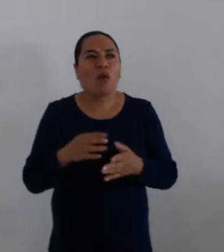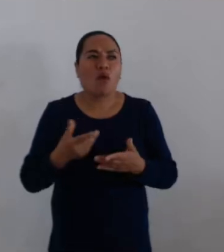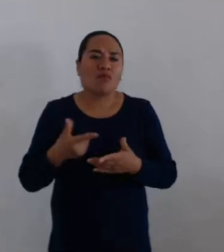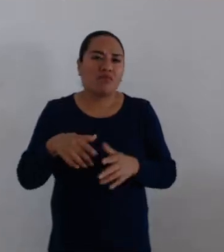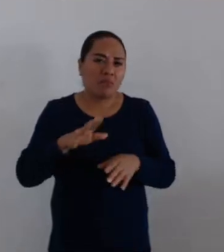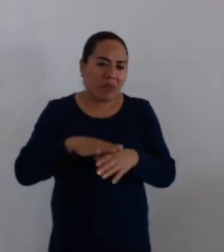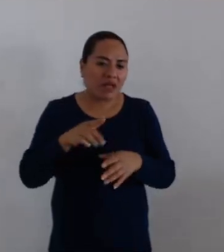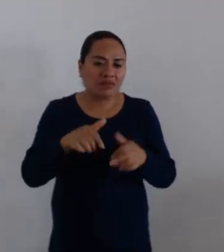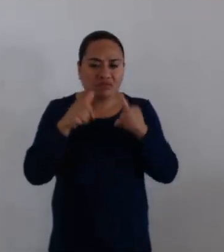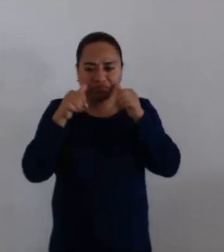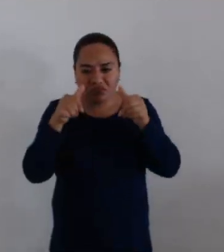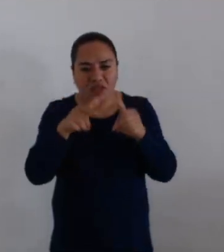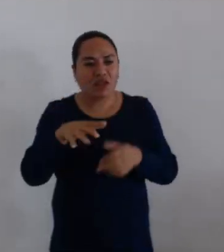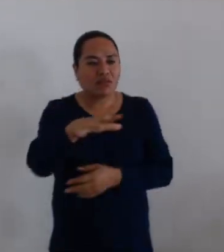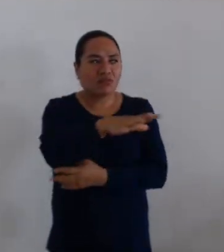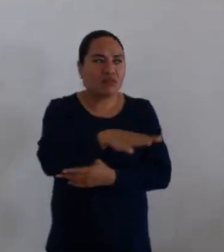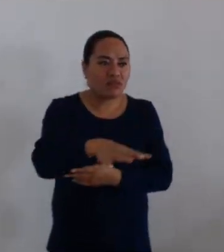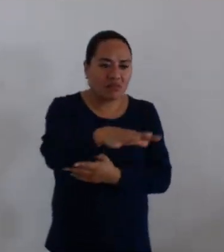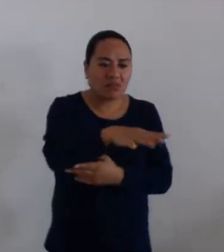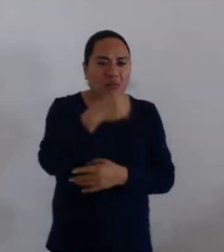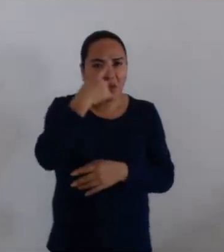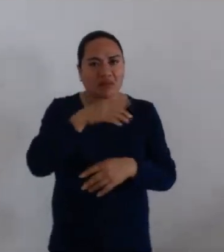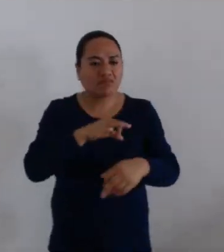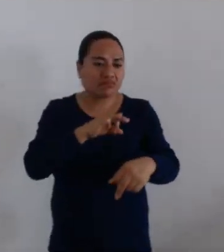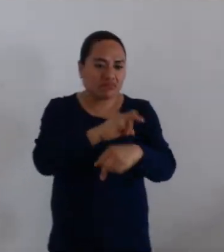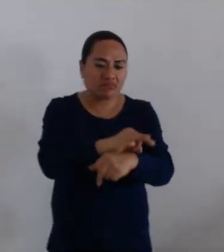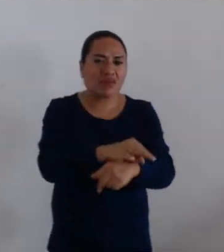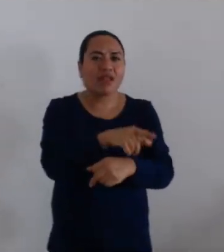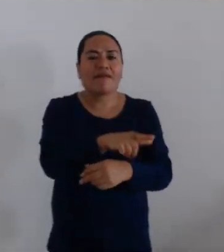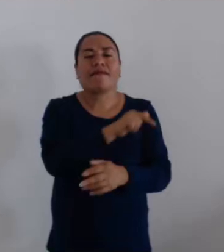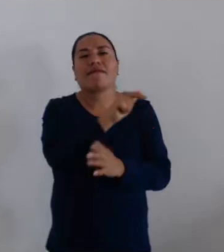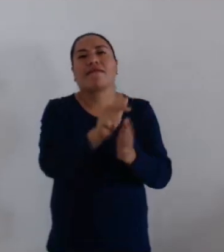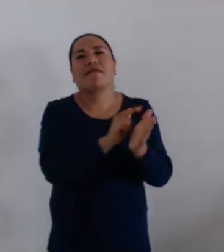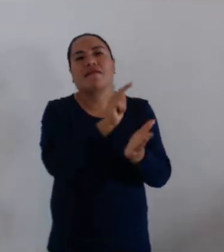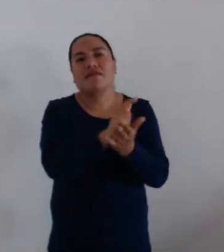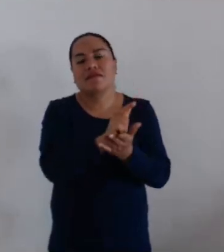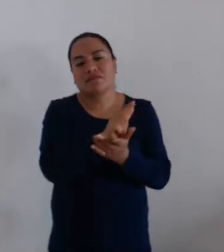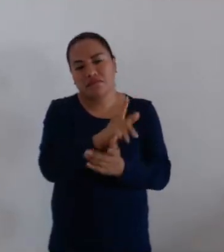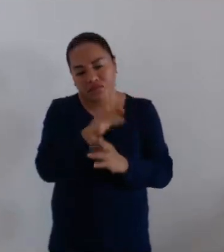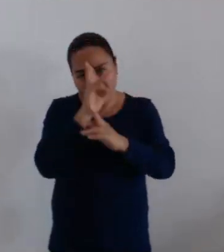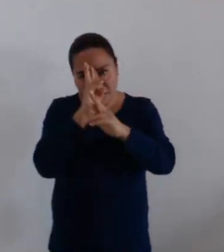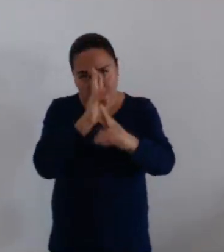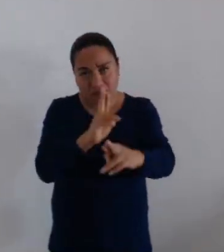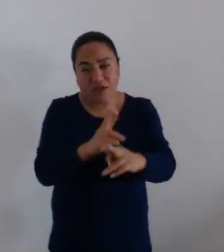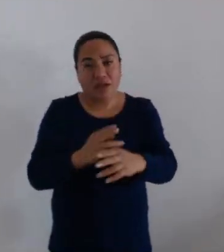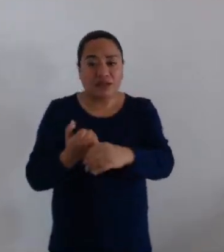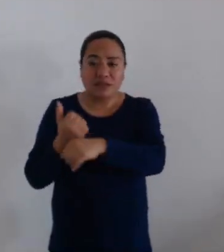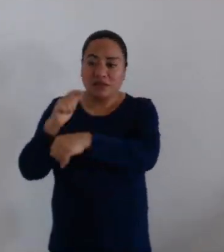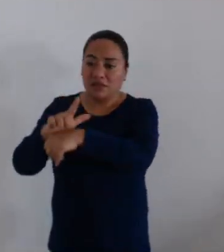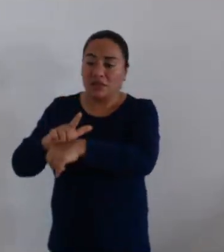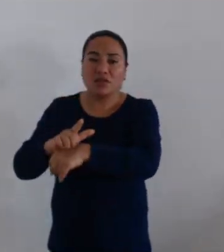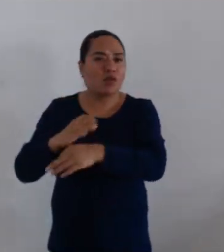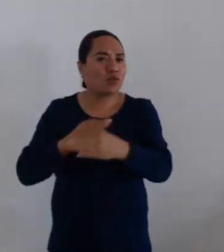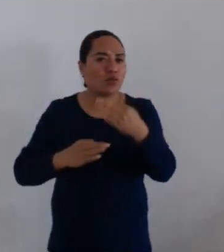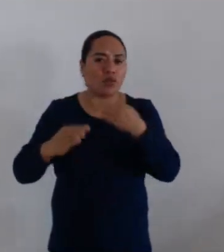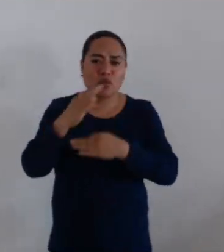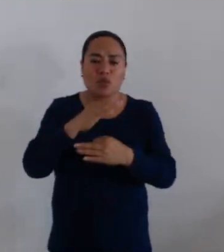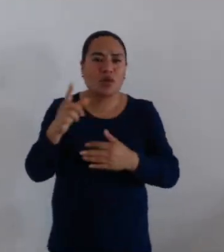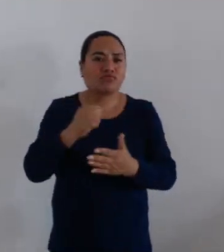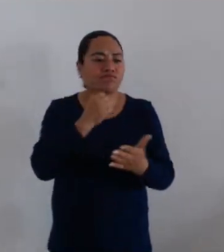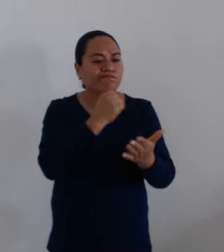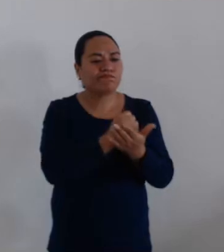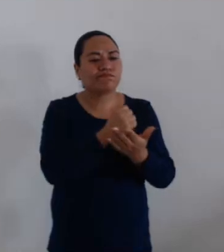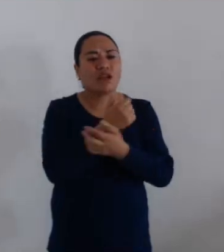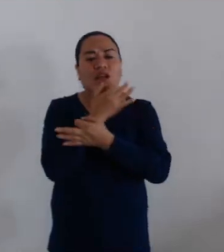las zonas protegidas, respetando el decreto estatal y los demás decretos estatales, incluyendo el decreto